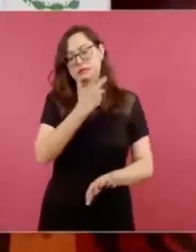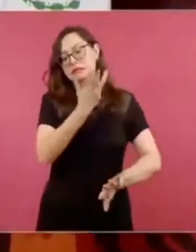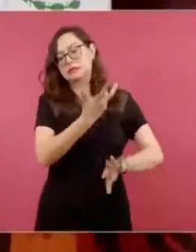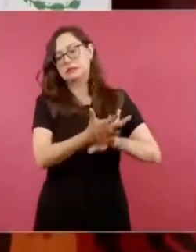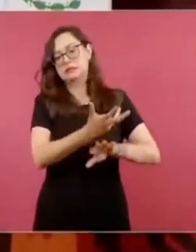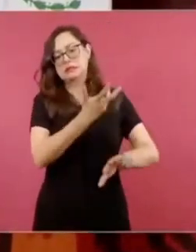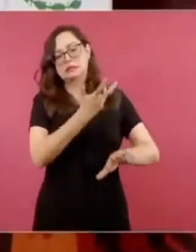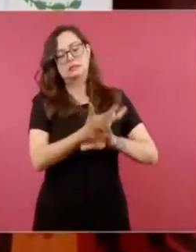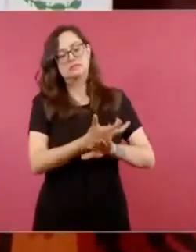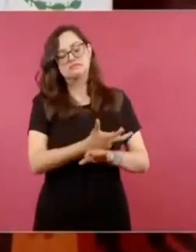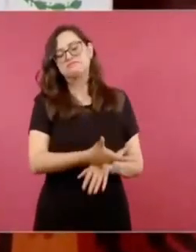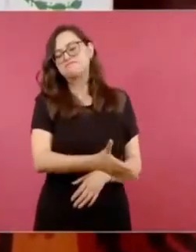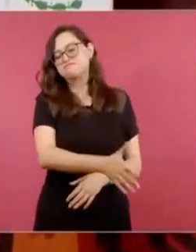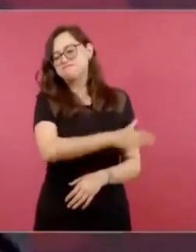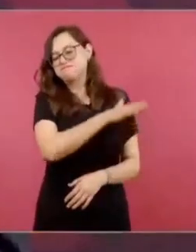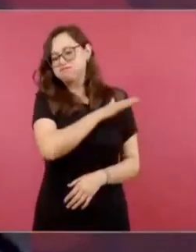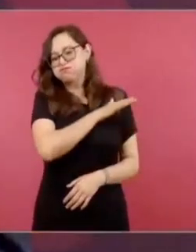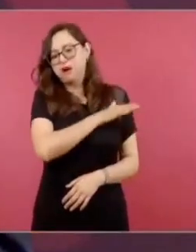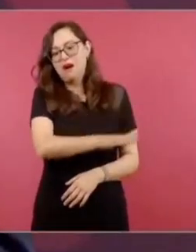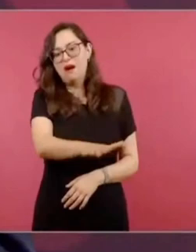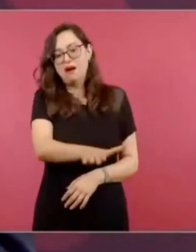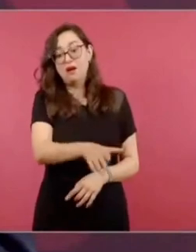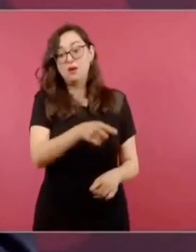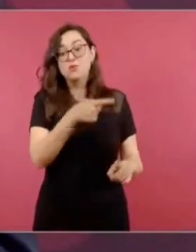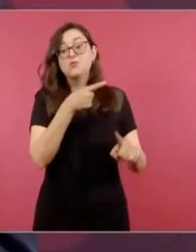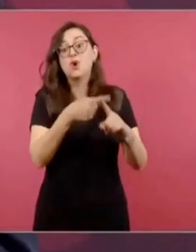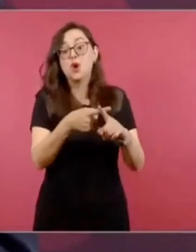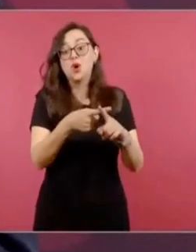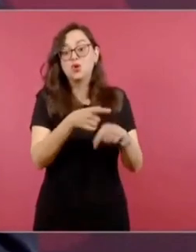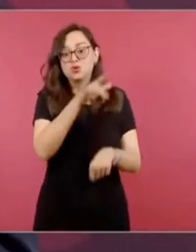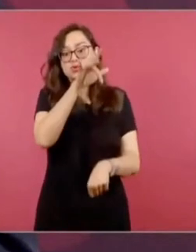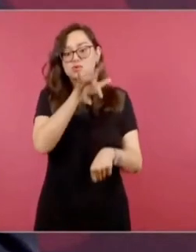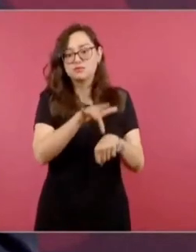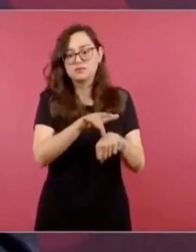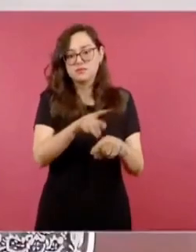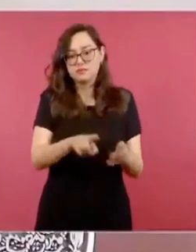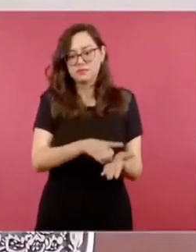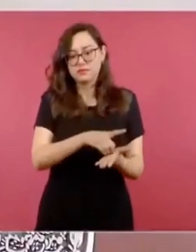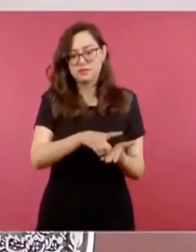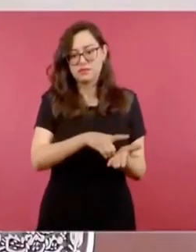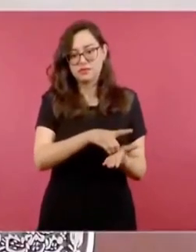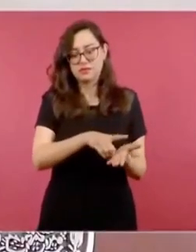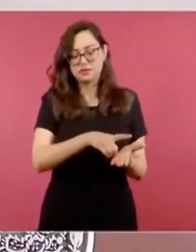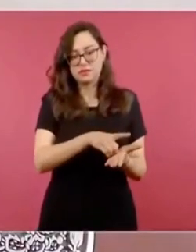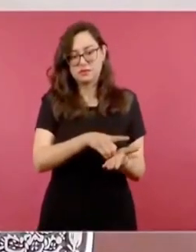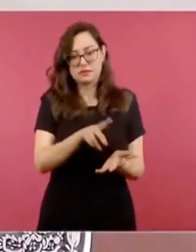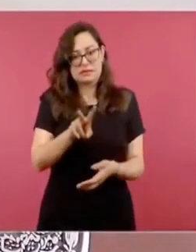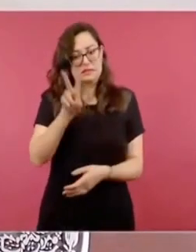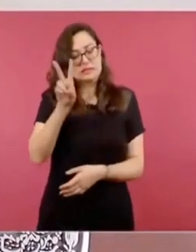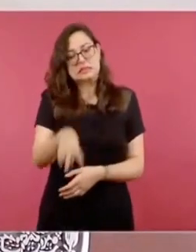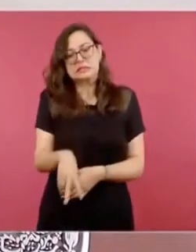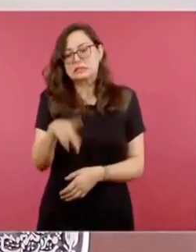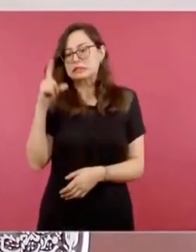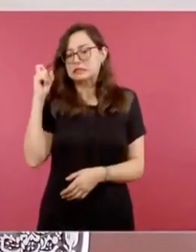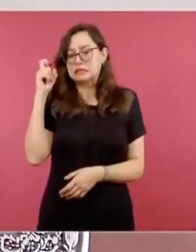pierden la vida en Estados Unidos por consumo. Nos duele mucho, pero ellos,